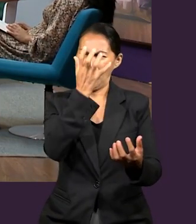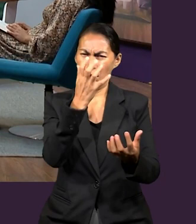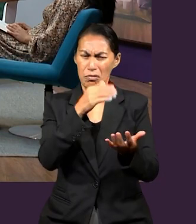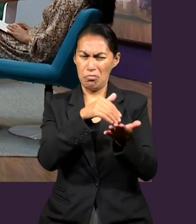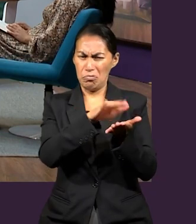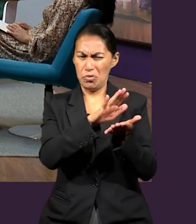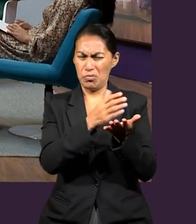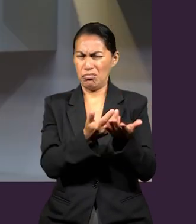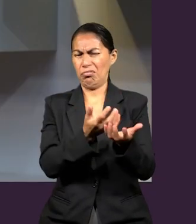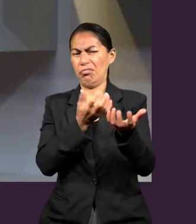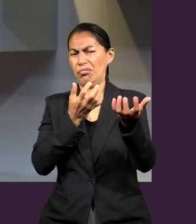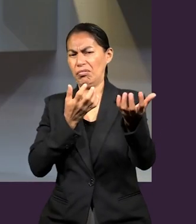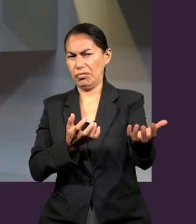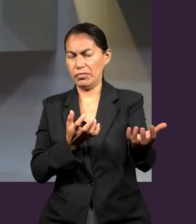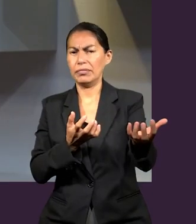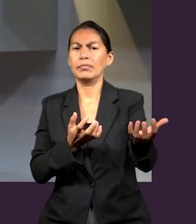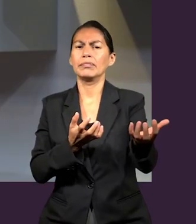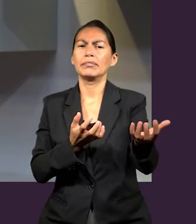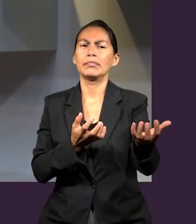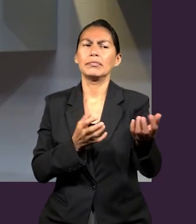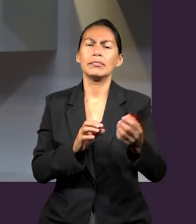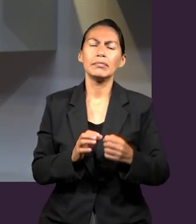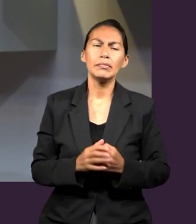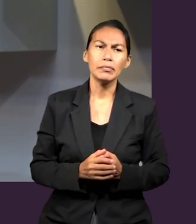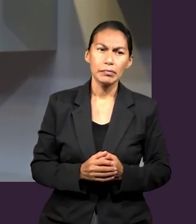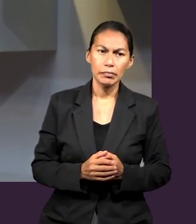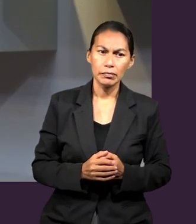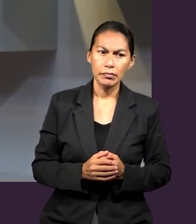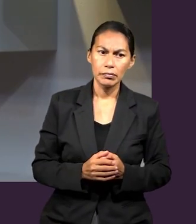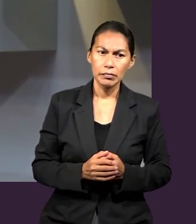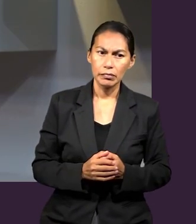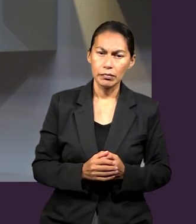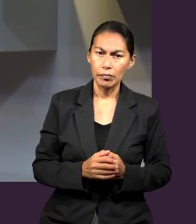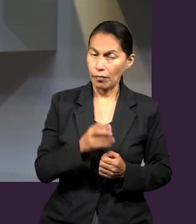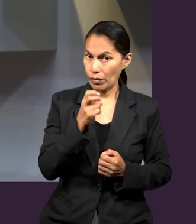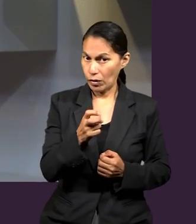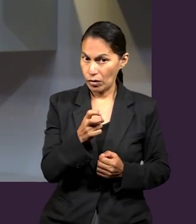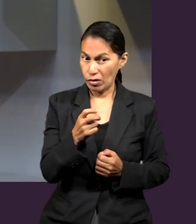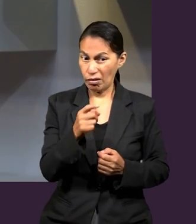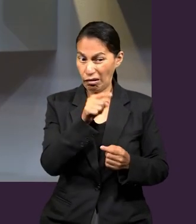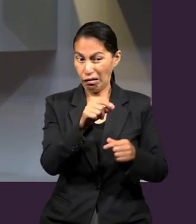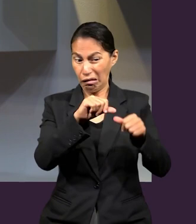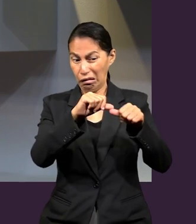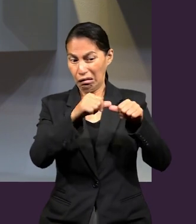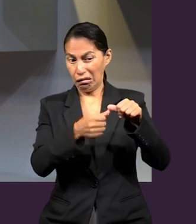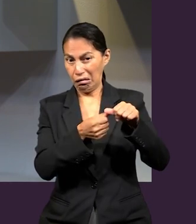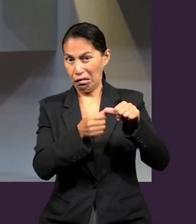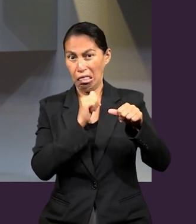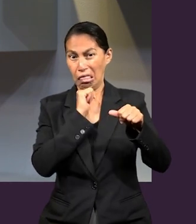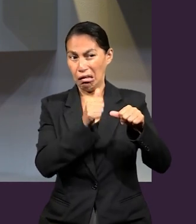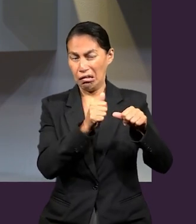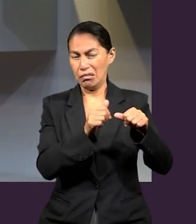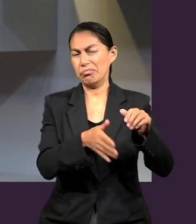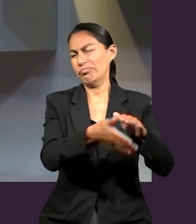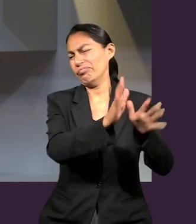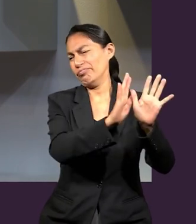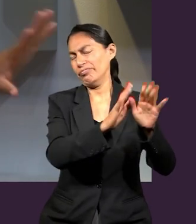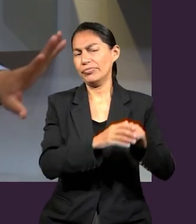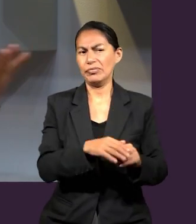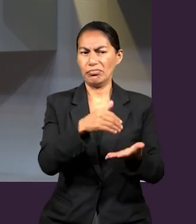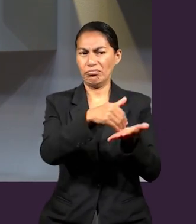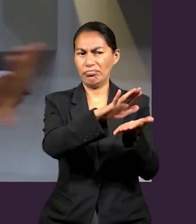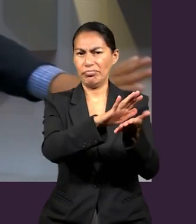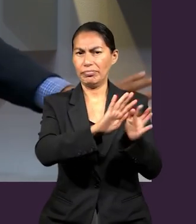como un concepto despectivo, y sobre todo el hecho de decirle a alguien incircunciso, lo